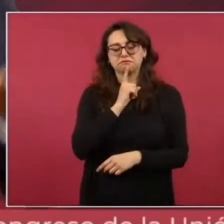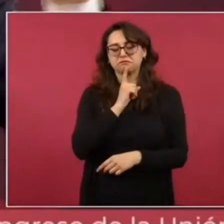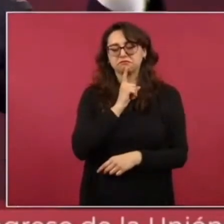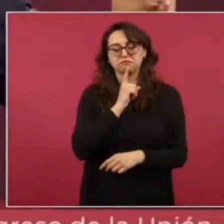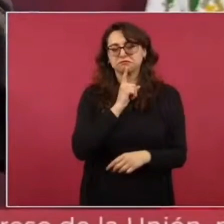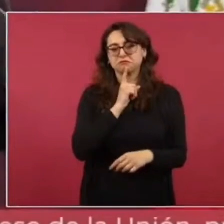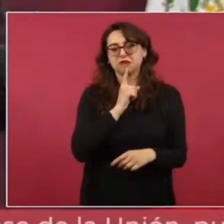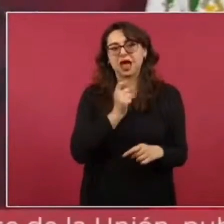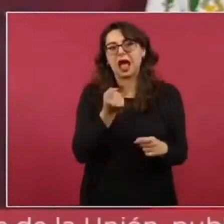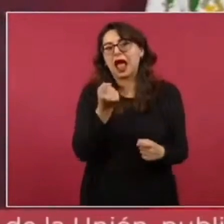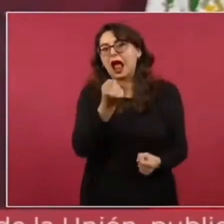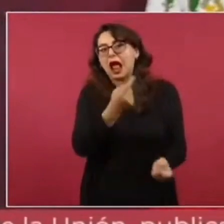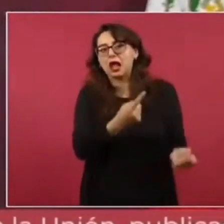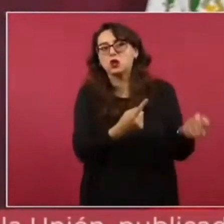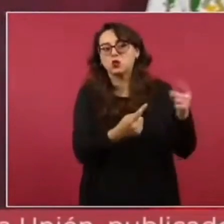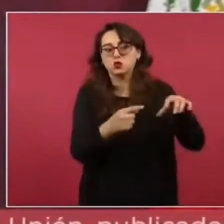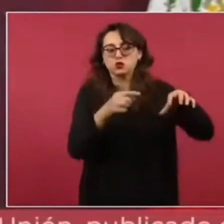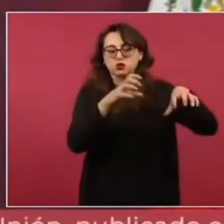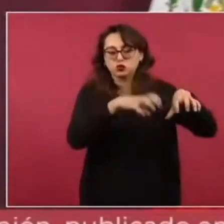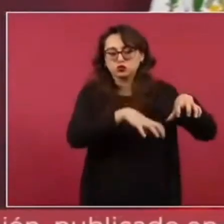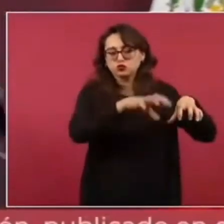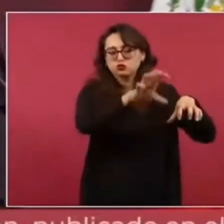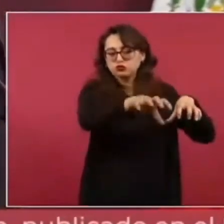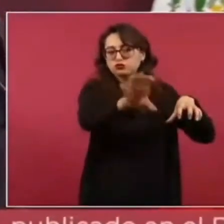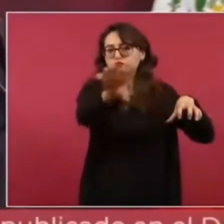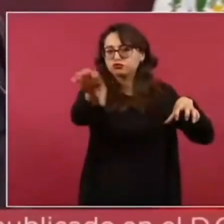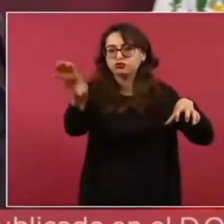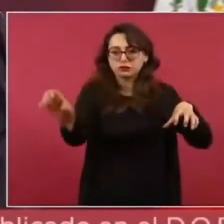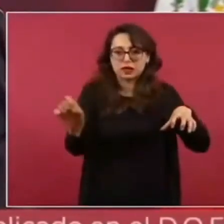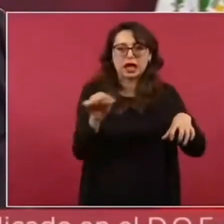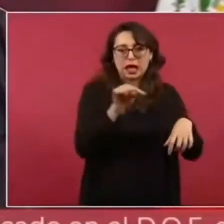Es muy localizado